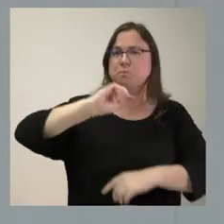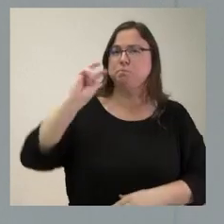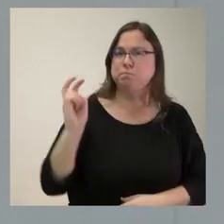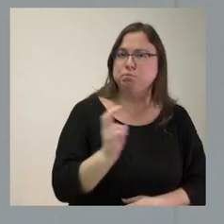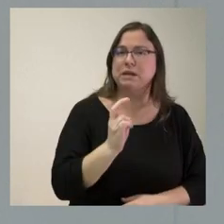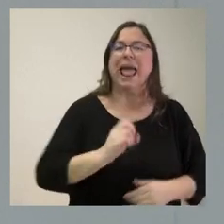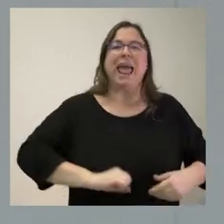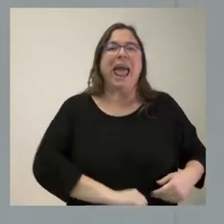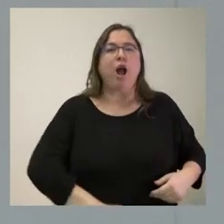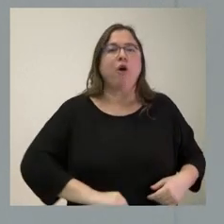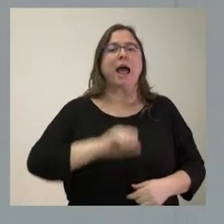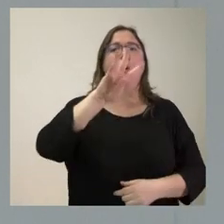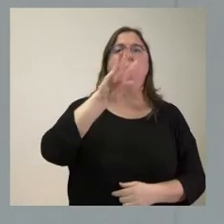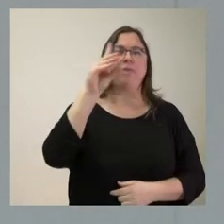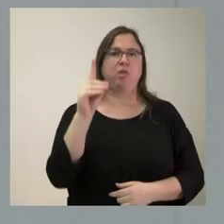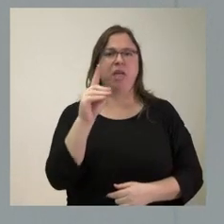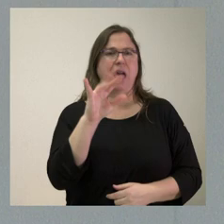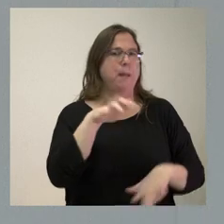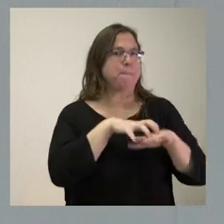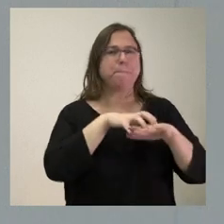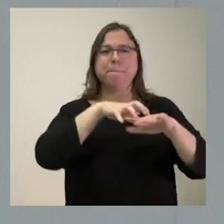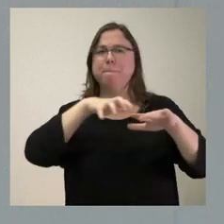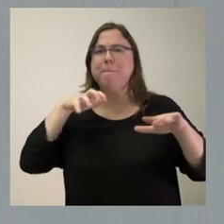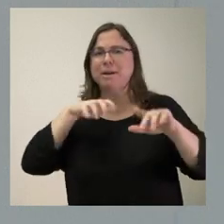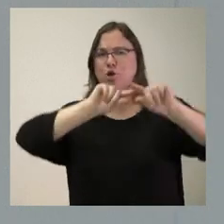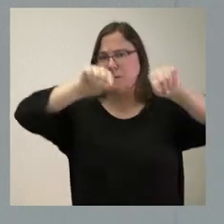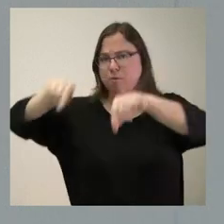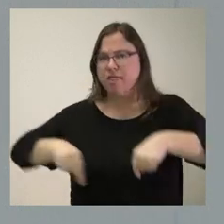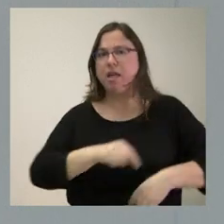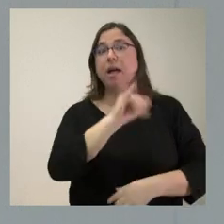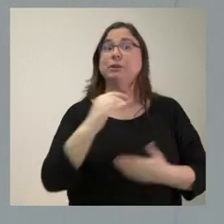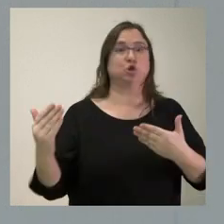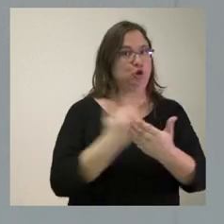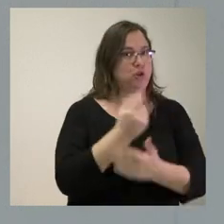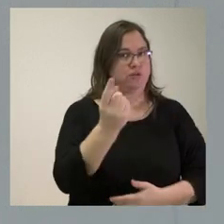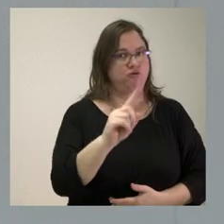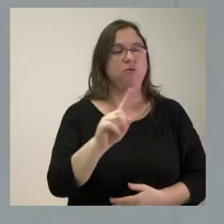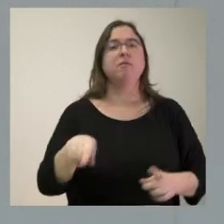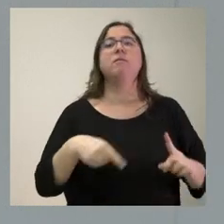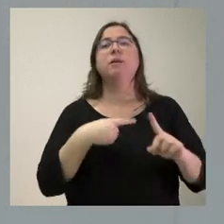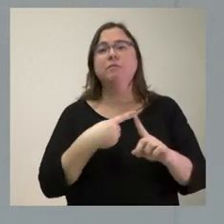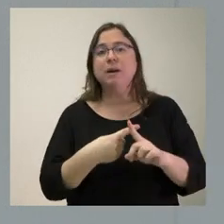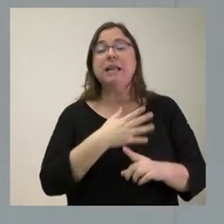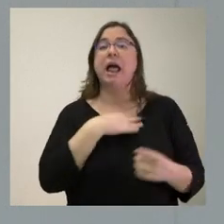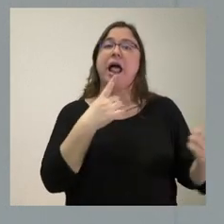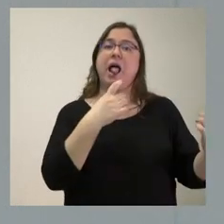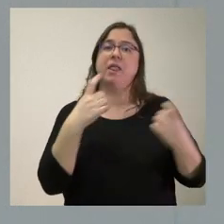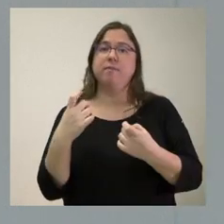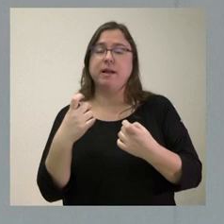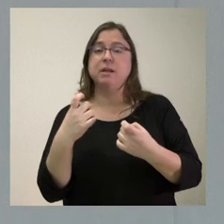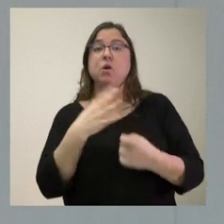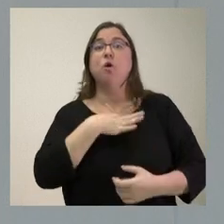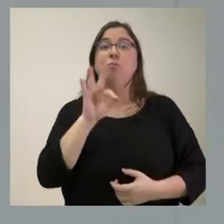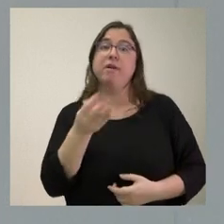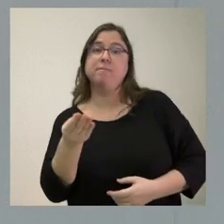Tenemos ecografías 4D en la mayor parte de las provincias, pero no en todas. Y, seguramente, pues sea necesario quizá